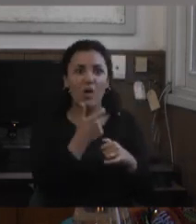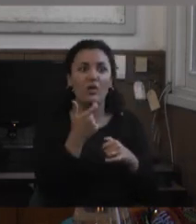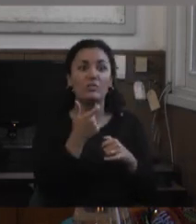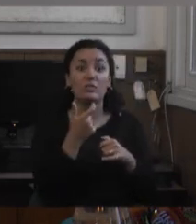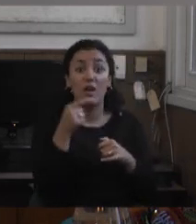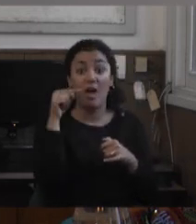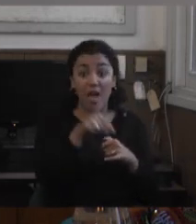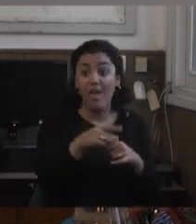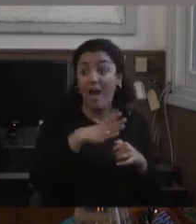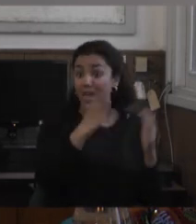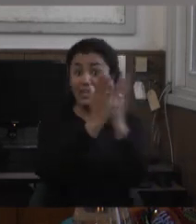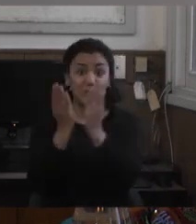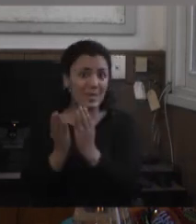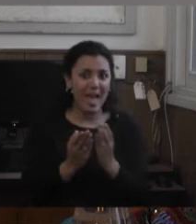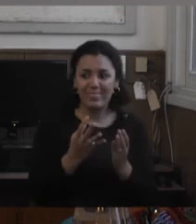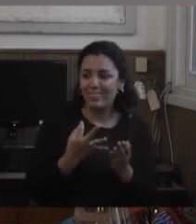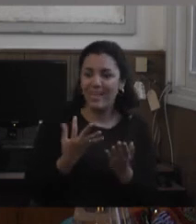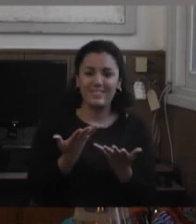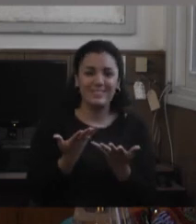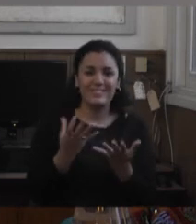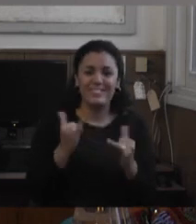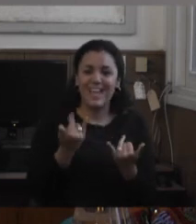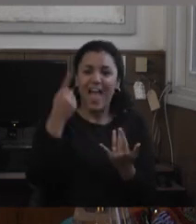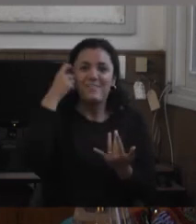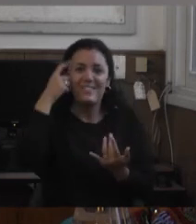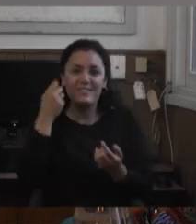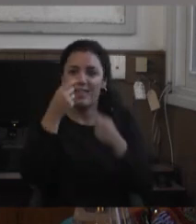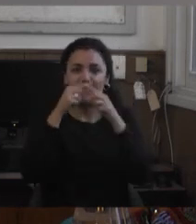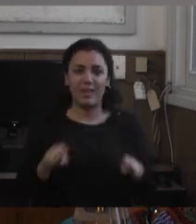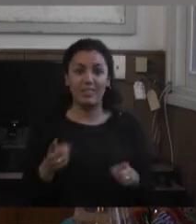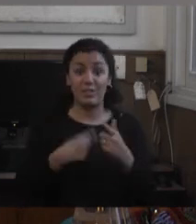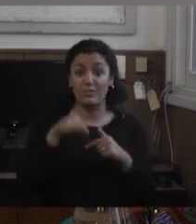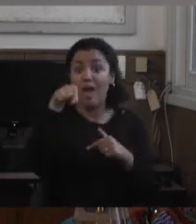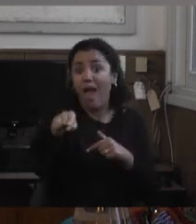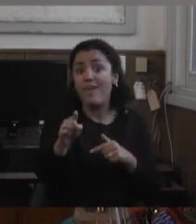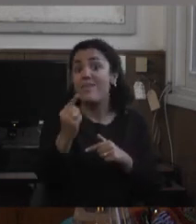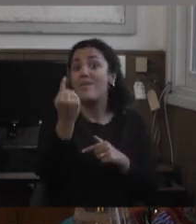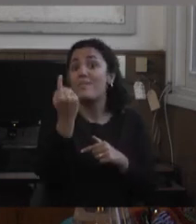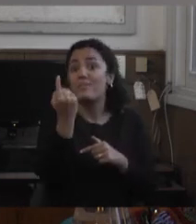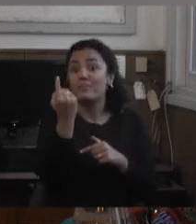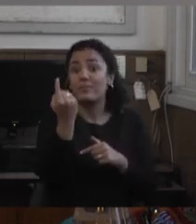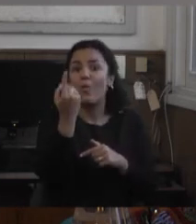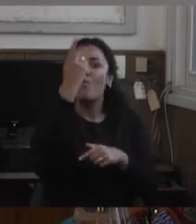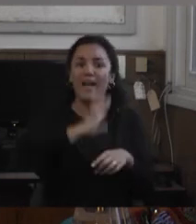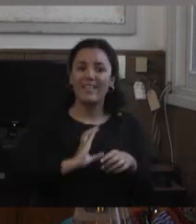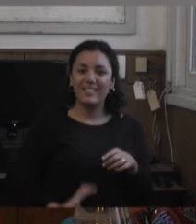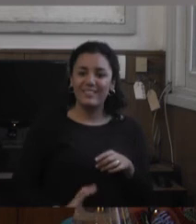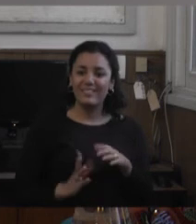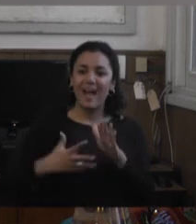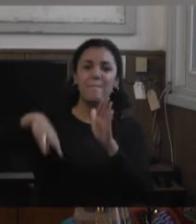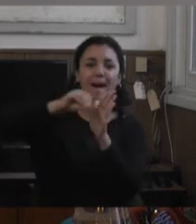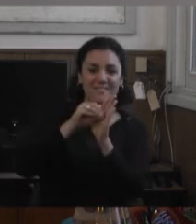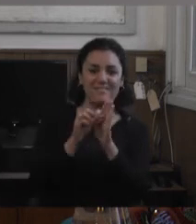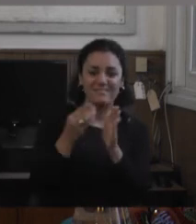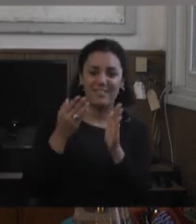van a tener tantas vivencias que ya la discapacidad va a ser una característica más y no esperar tener una materia en cuatro meses